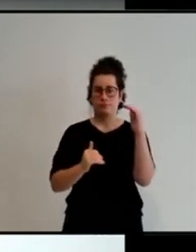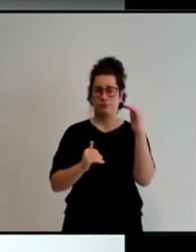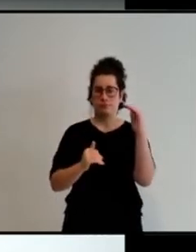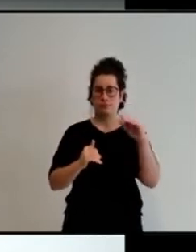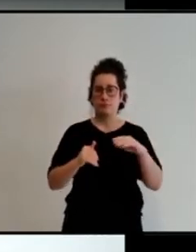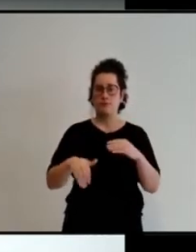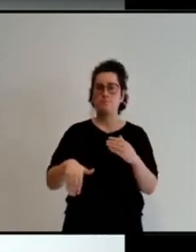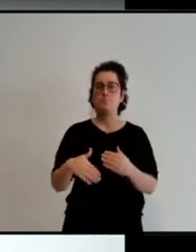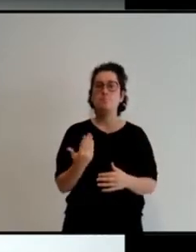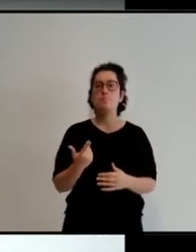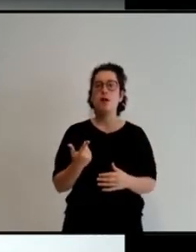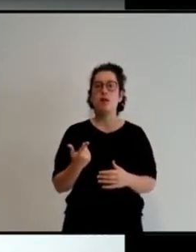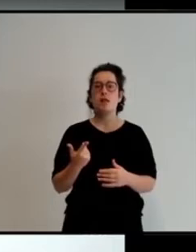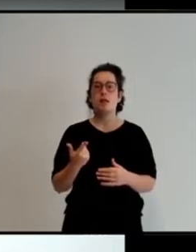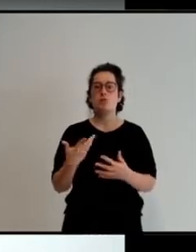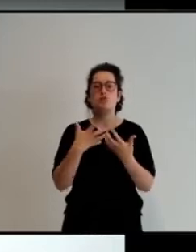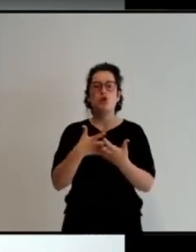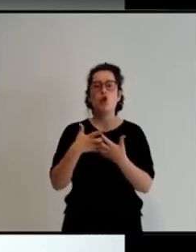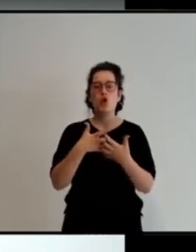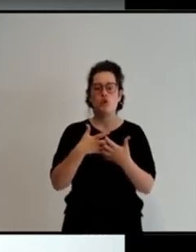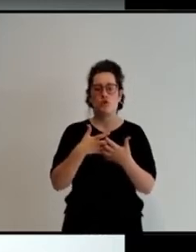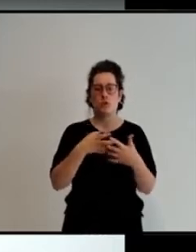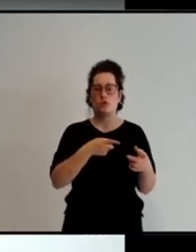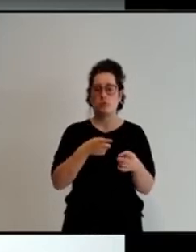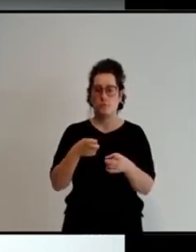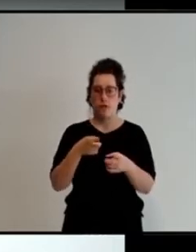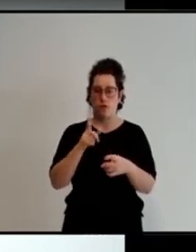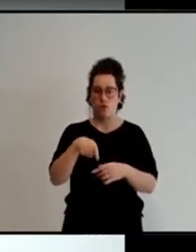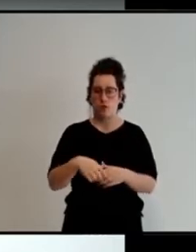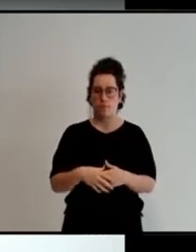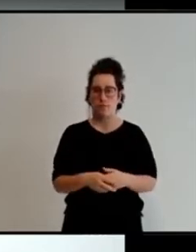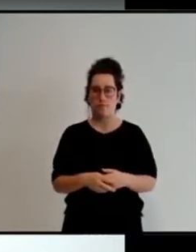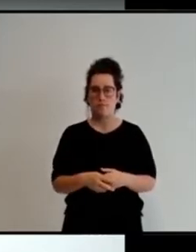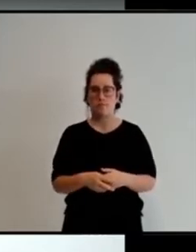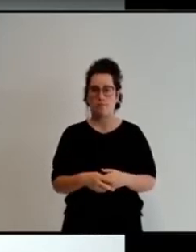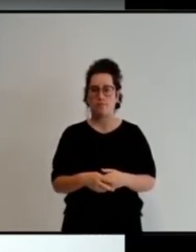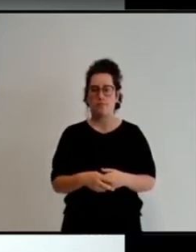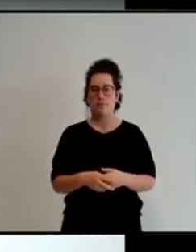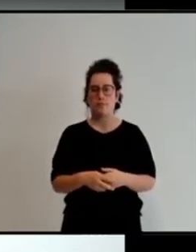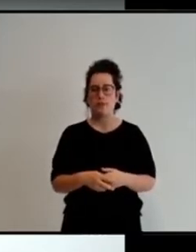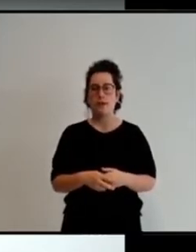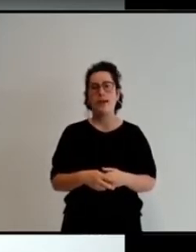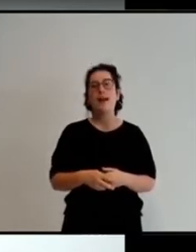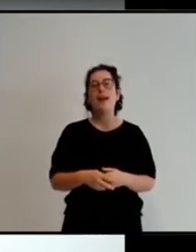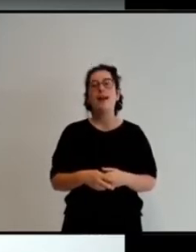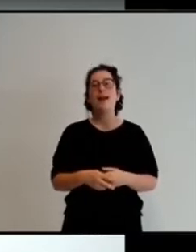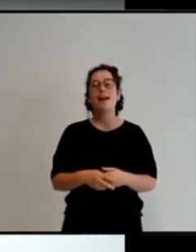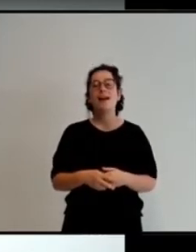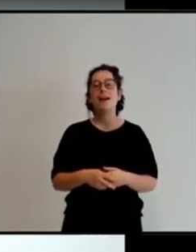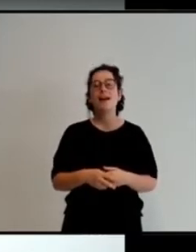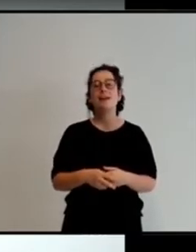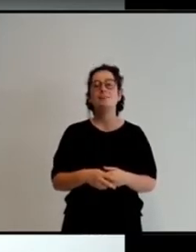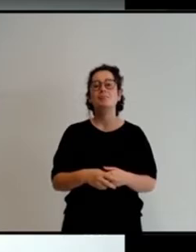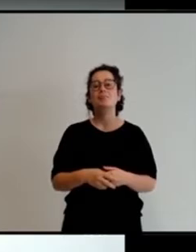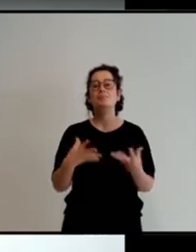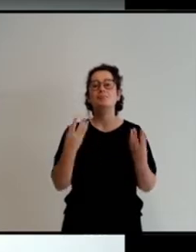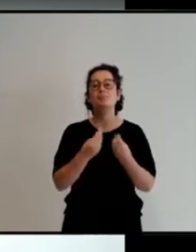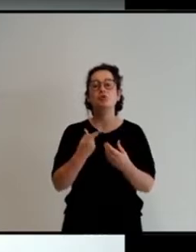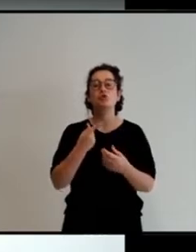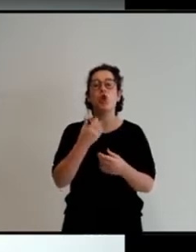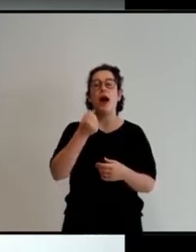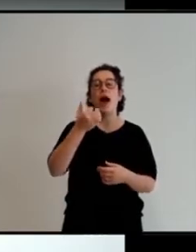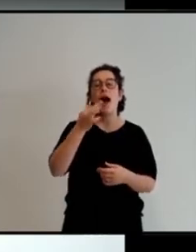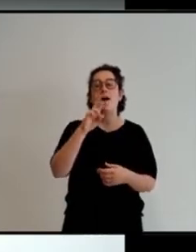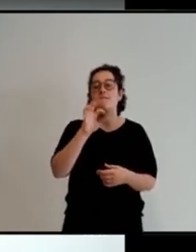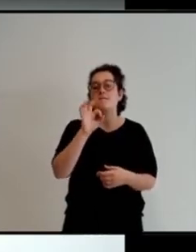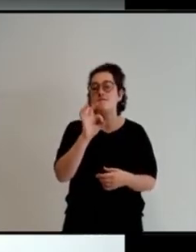en representación de la población afro víctima de este flagelo, que es la conexión del